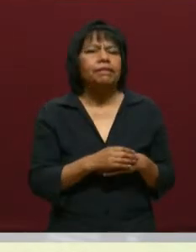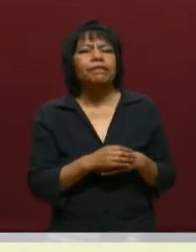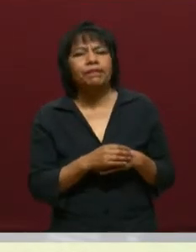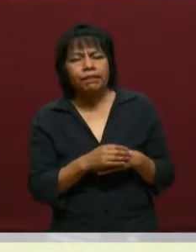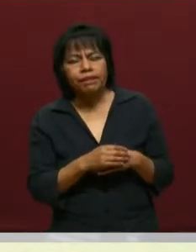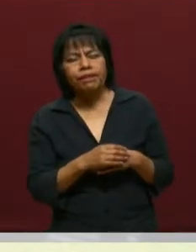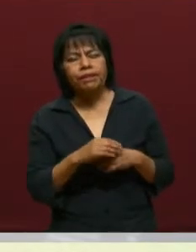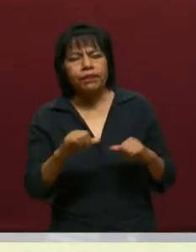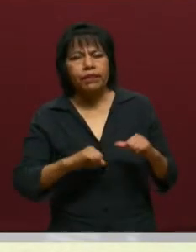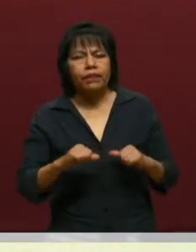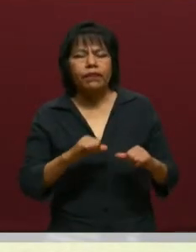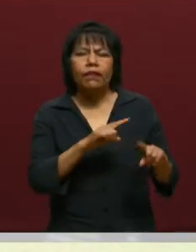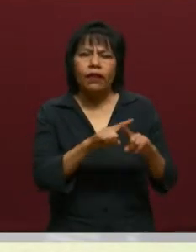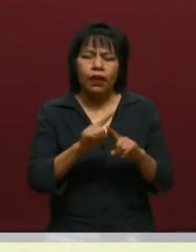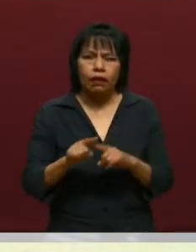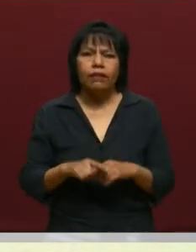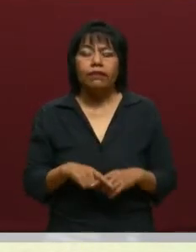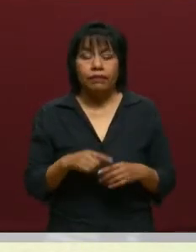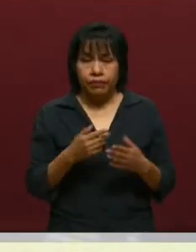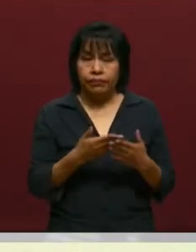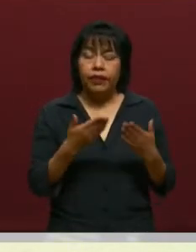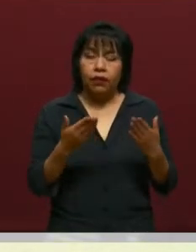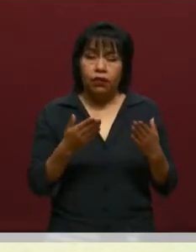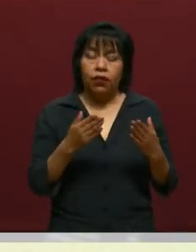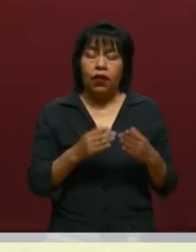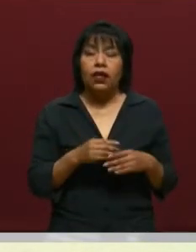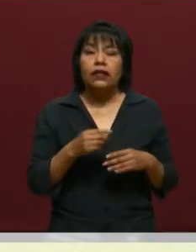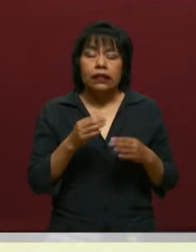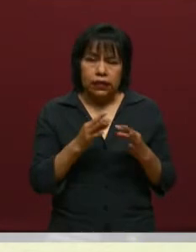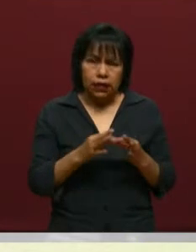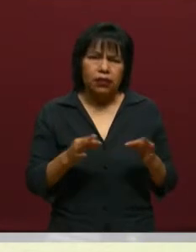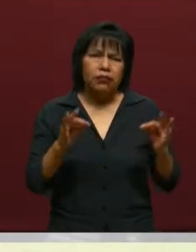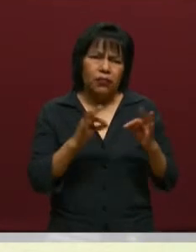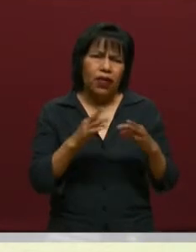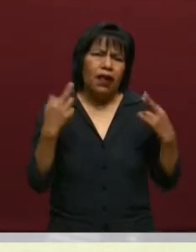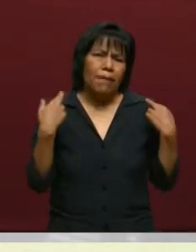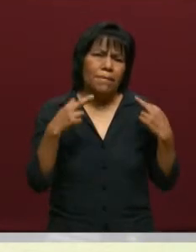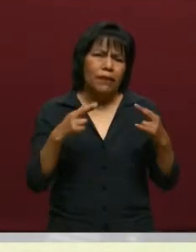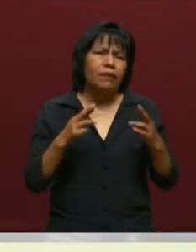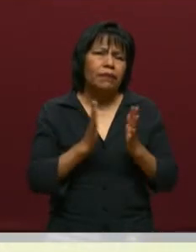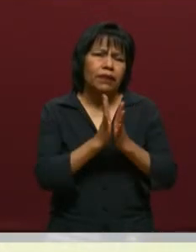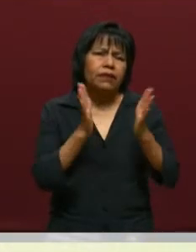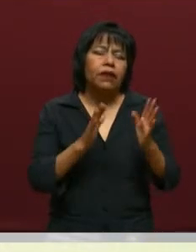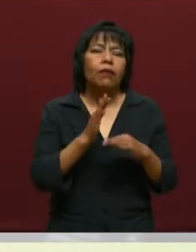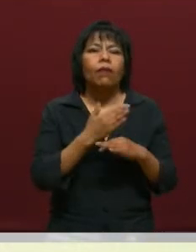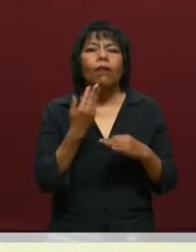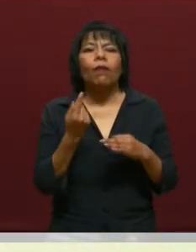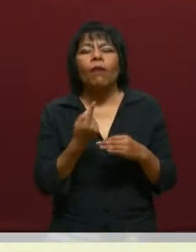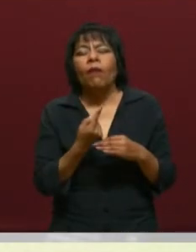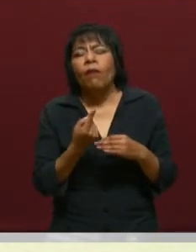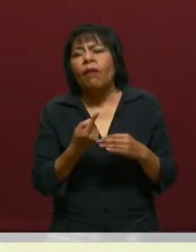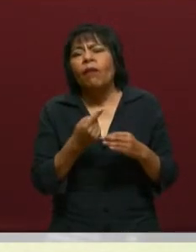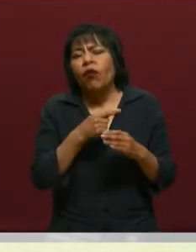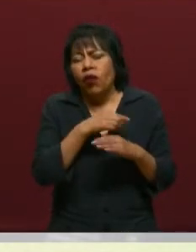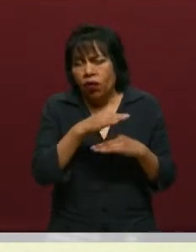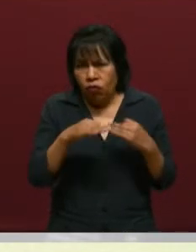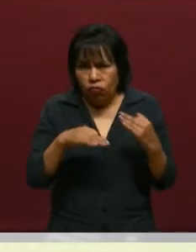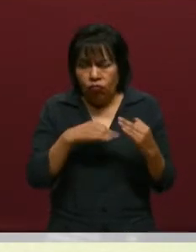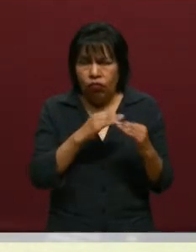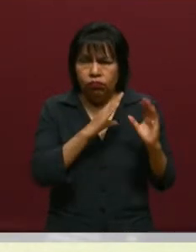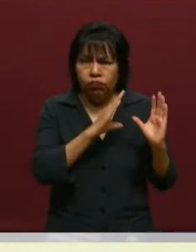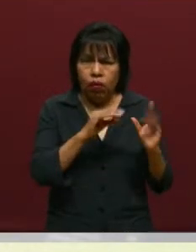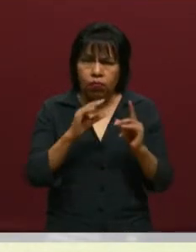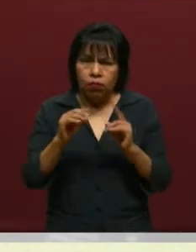Bueno, pues ahora el papel de los cuerpos académicos es fundamental y realmente es importantísimo, no